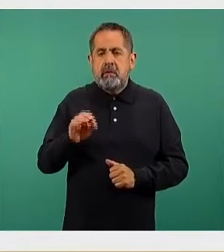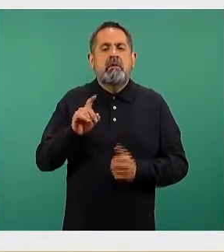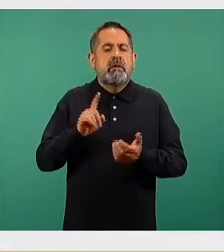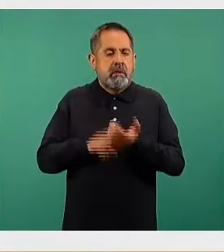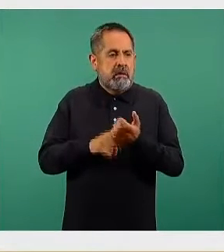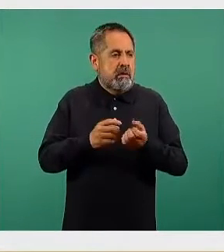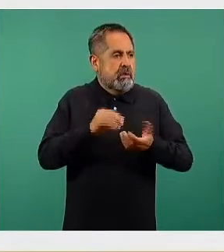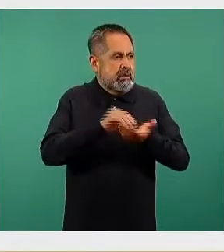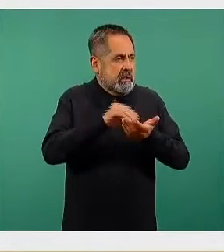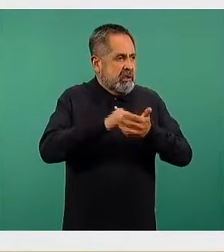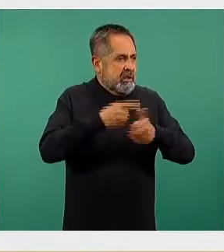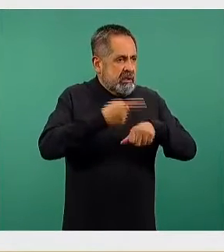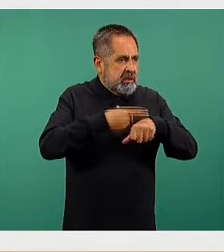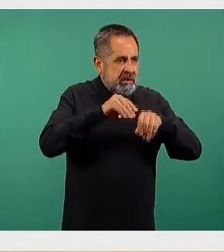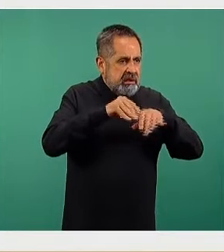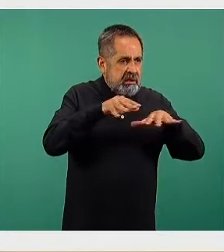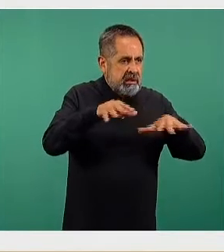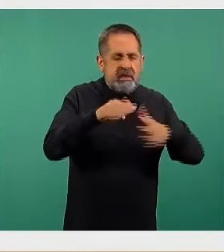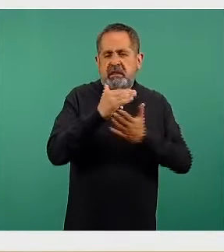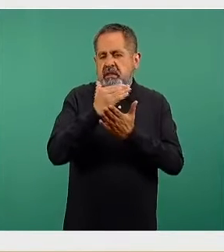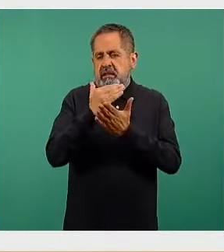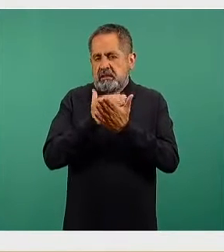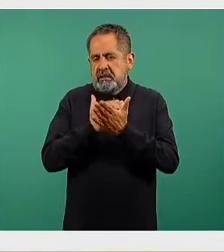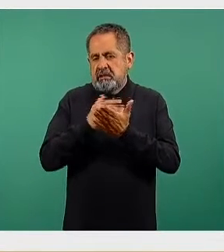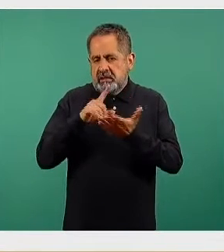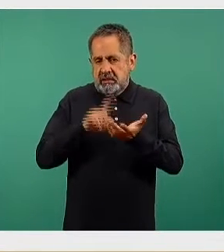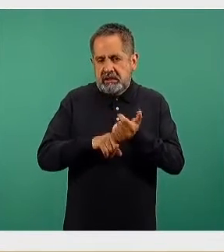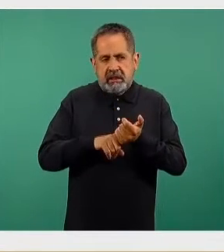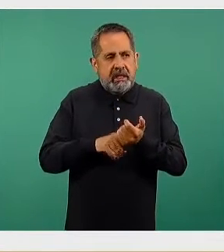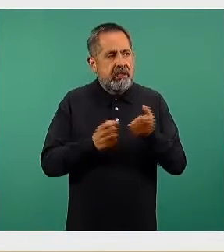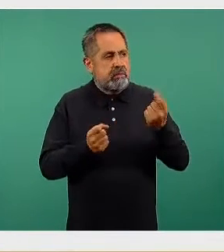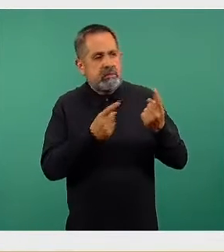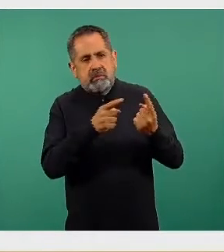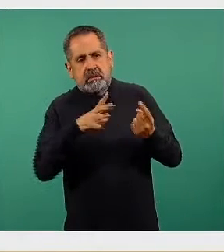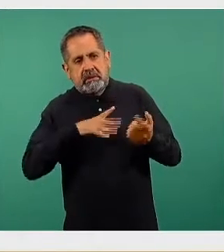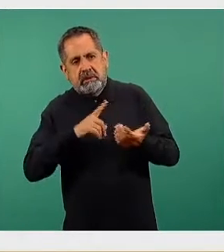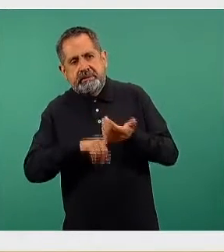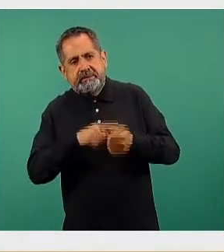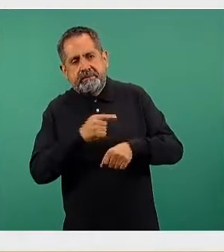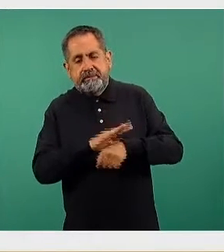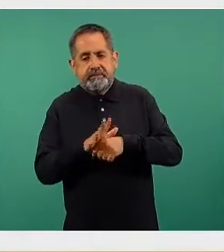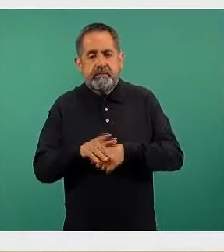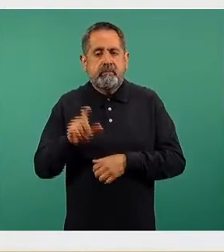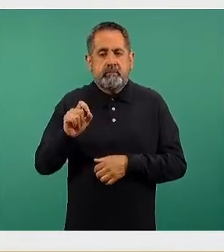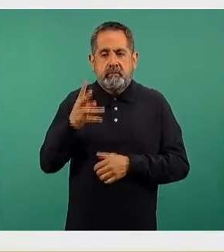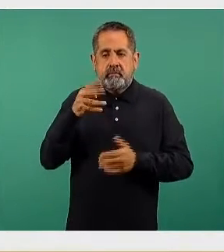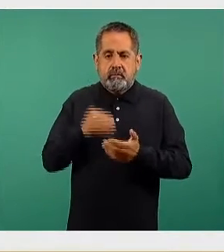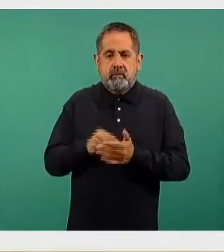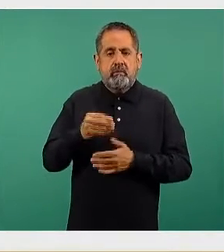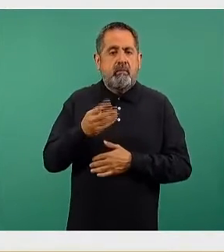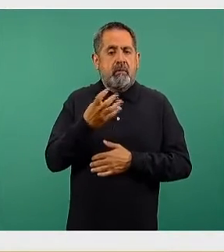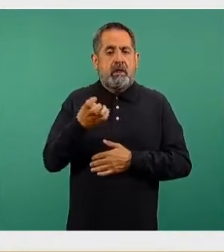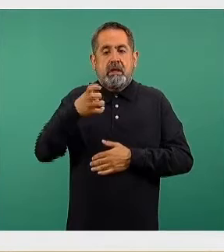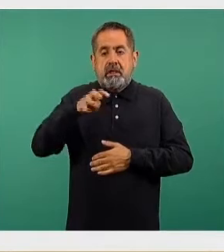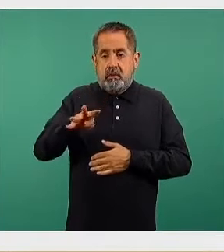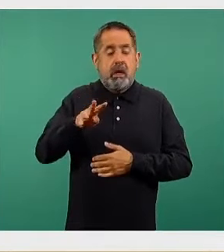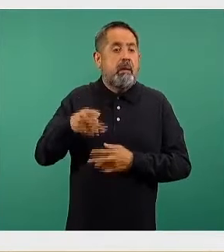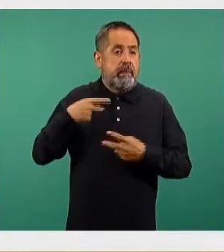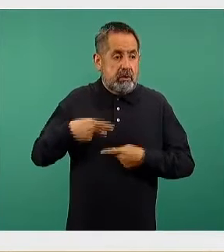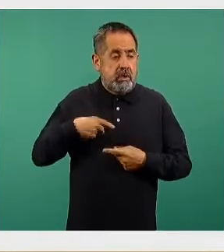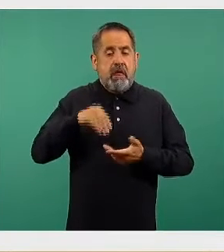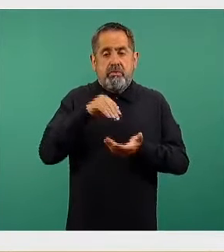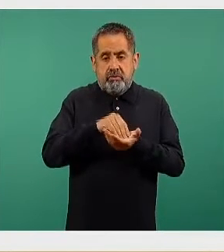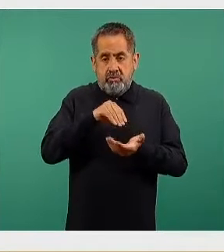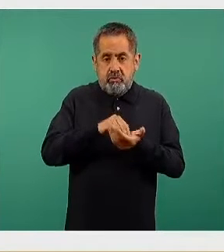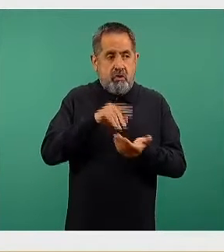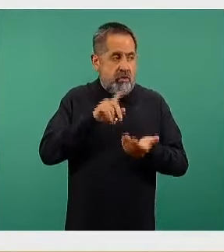activos estimados, es decir, el motor activo de la epidemia, 24 mil 419 personas con inicio de signos